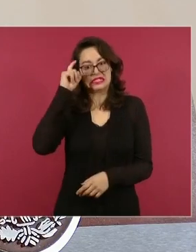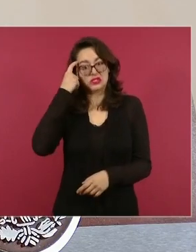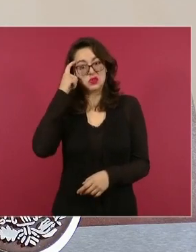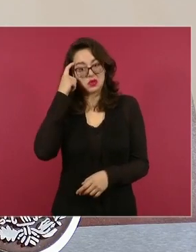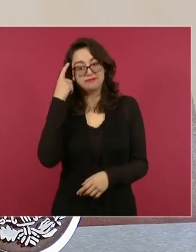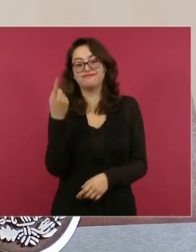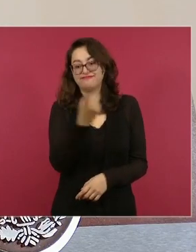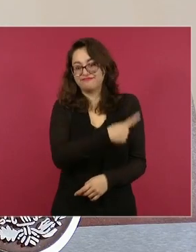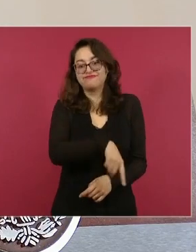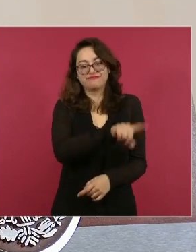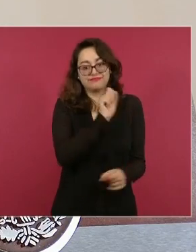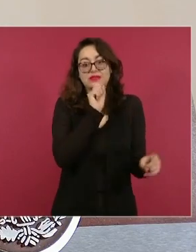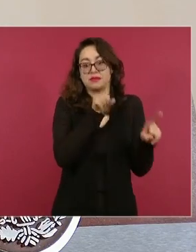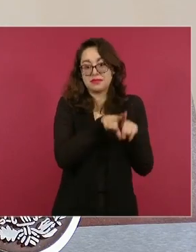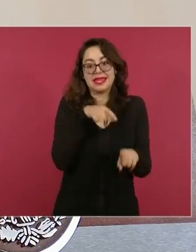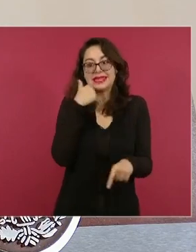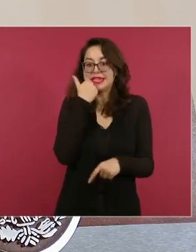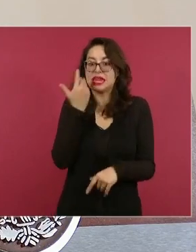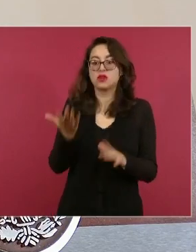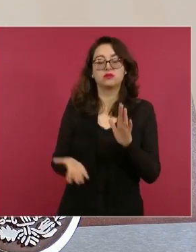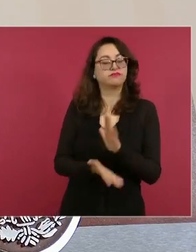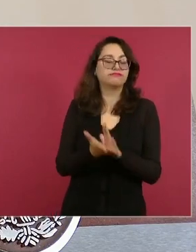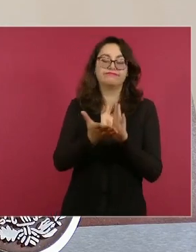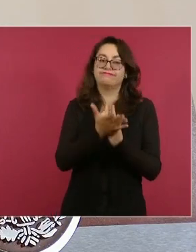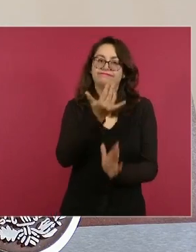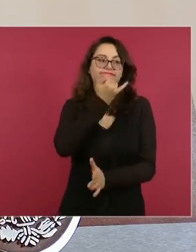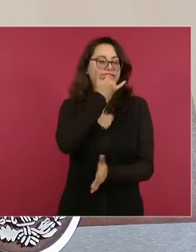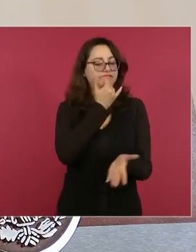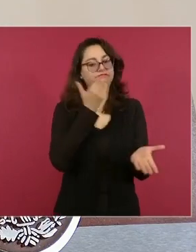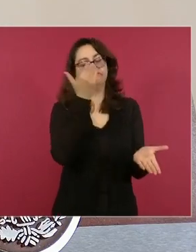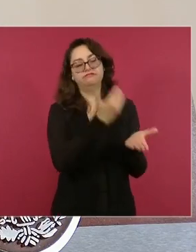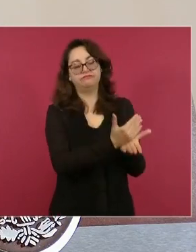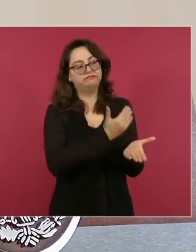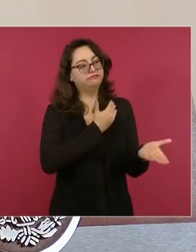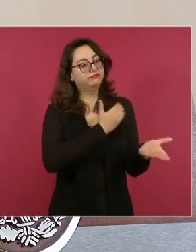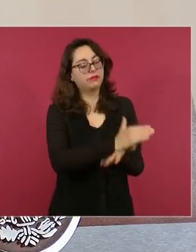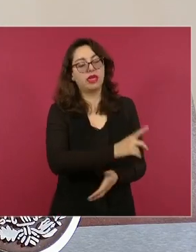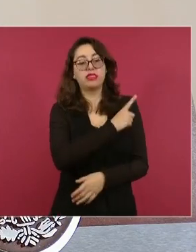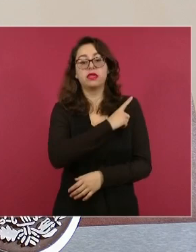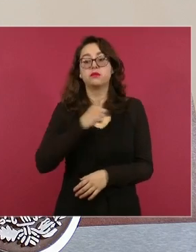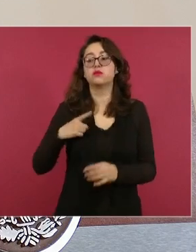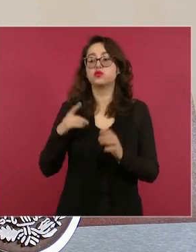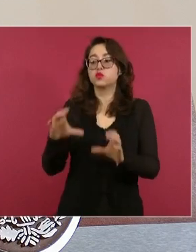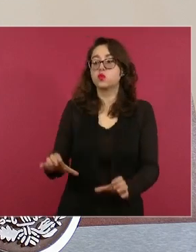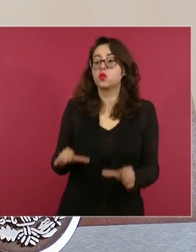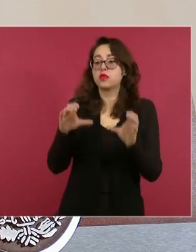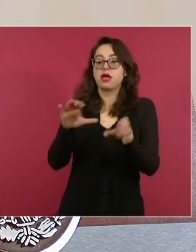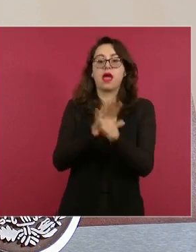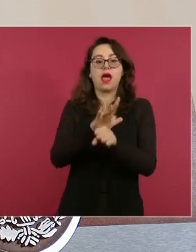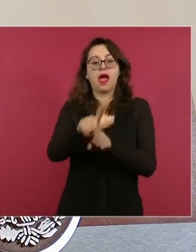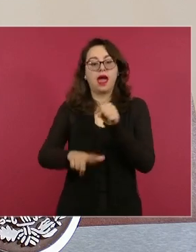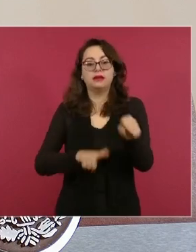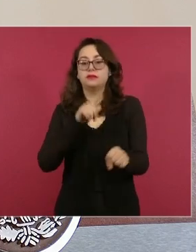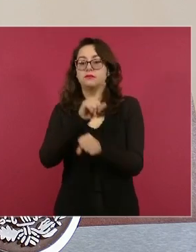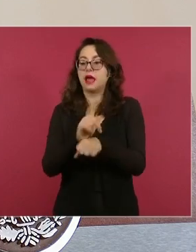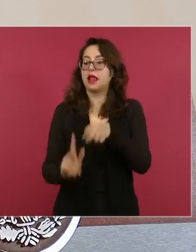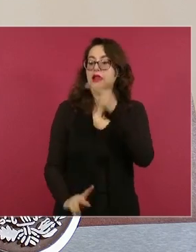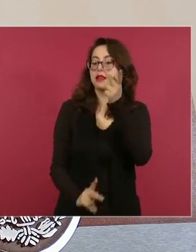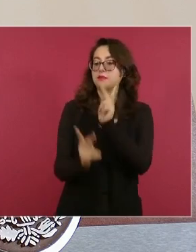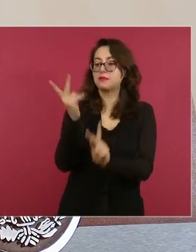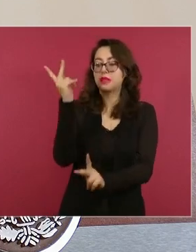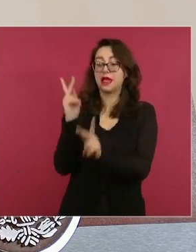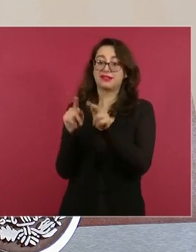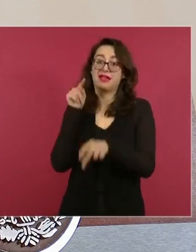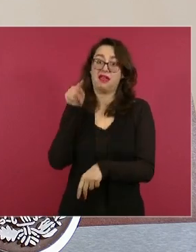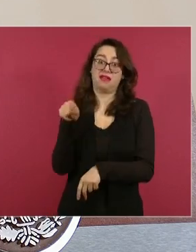cuidamos 250 especies vegetales, 170 de fauna, forma parte del corredor que sigue la